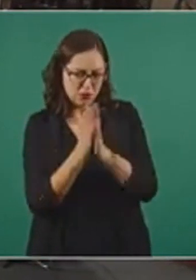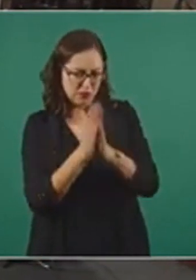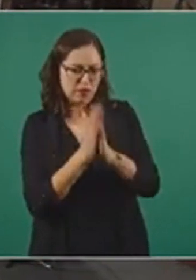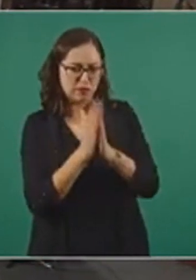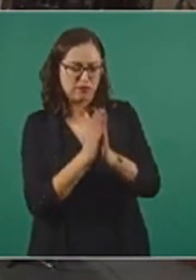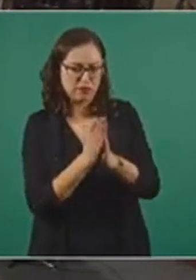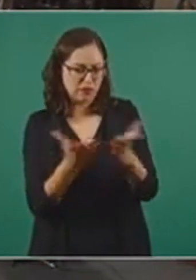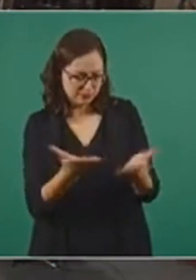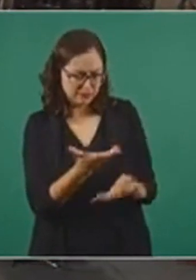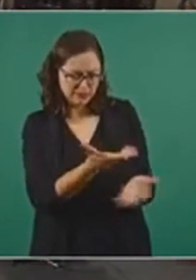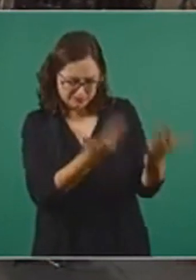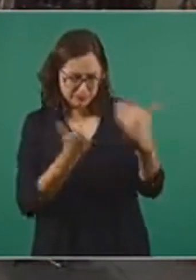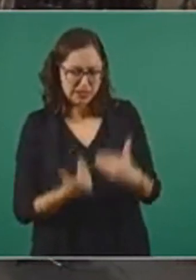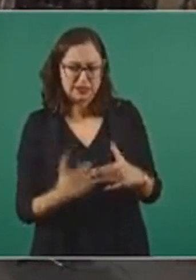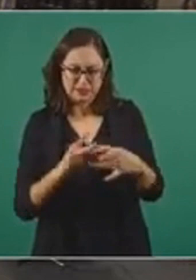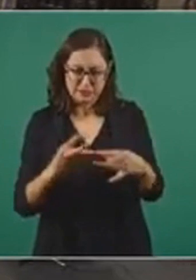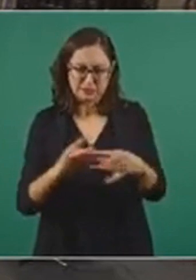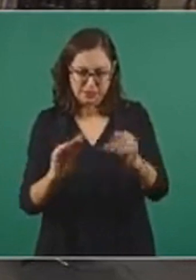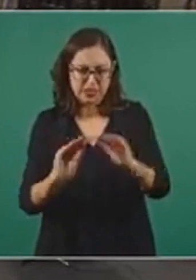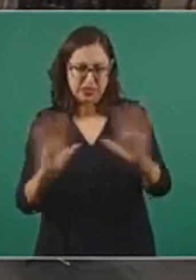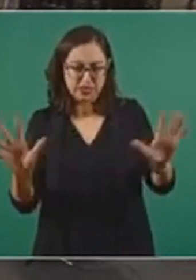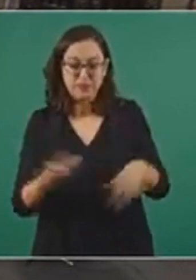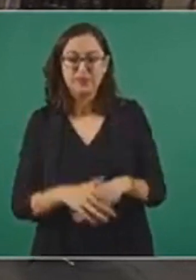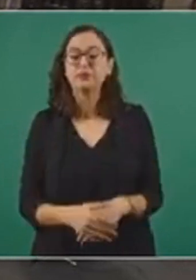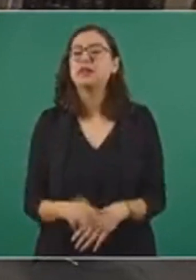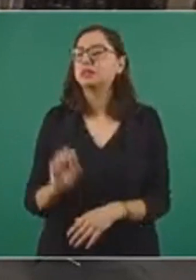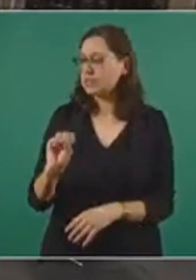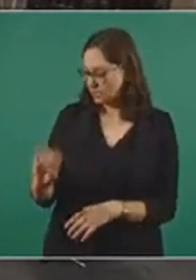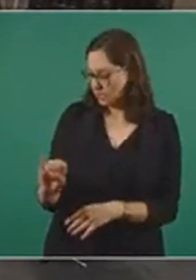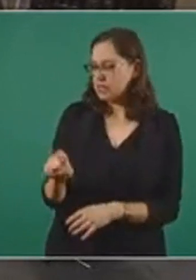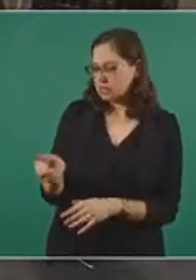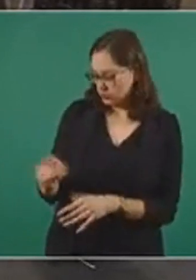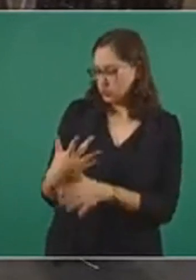Sí, porque digo, esa es la información que nosotros tenemos con los trabajadores.